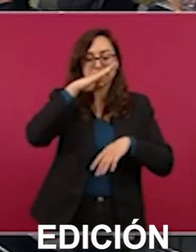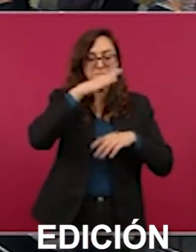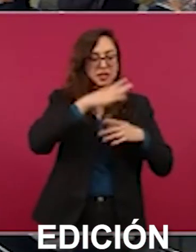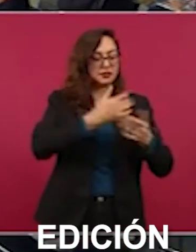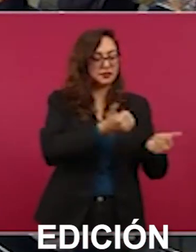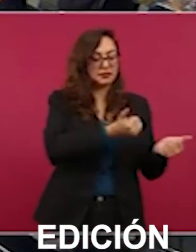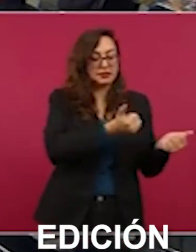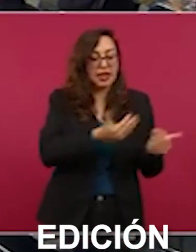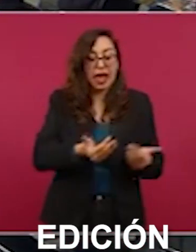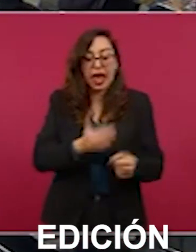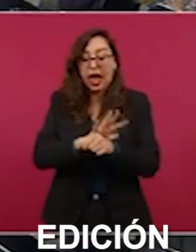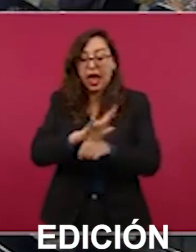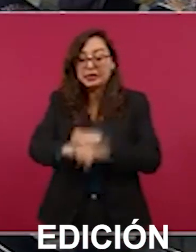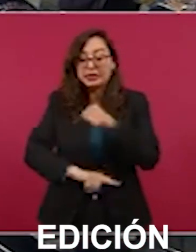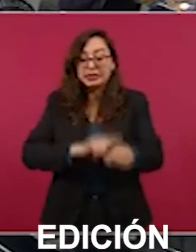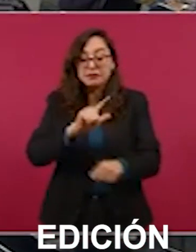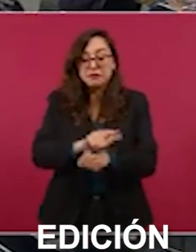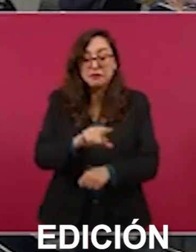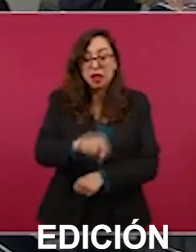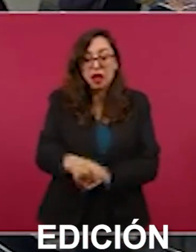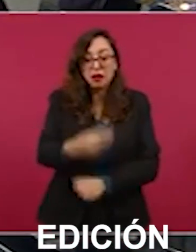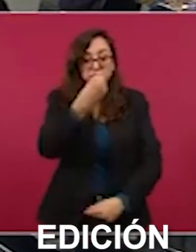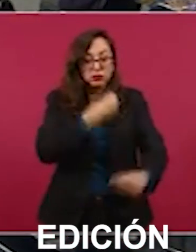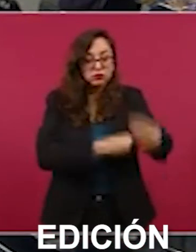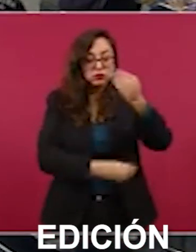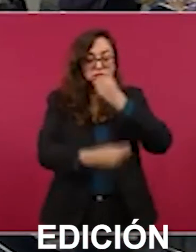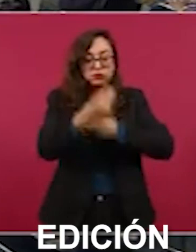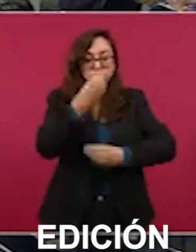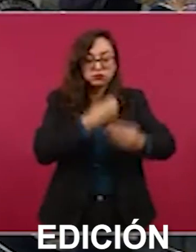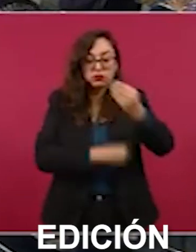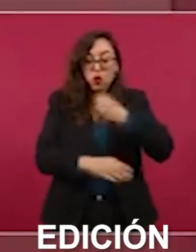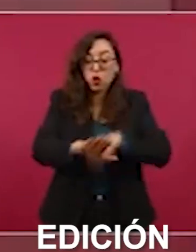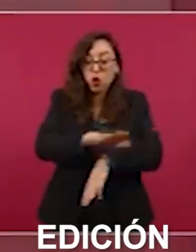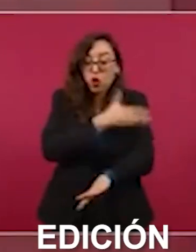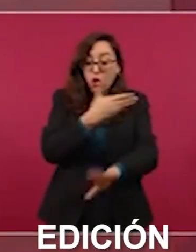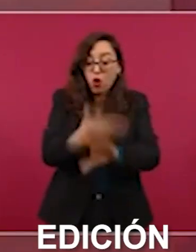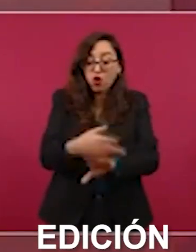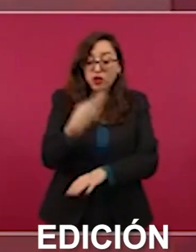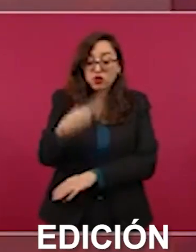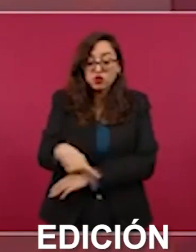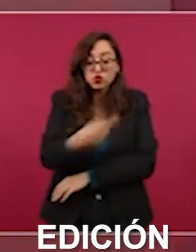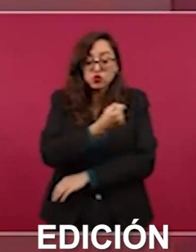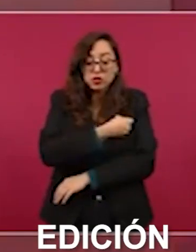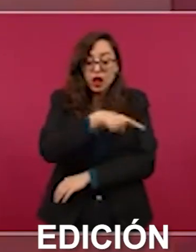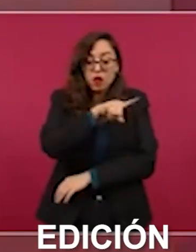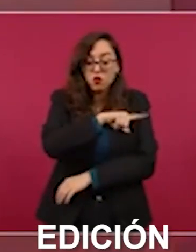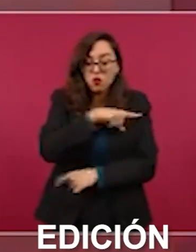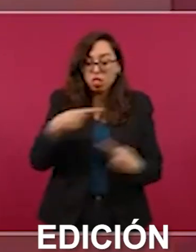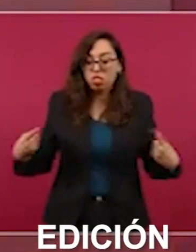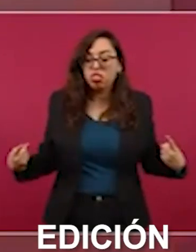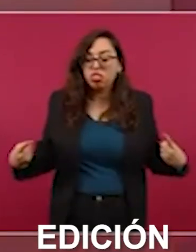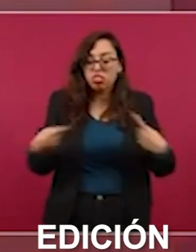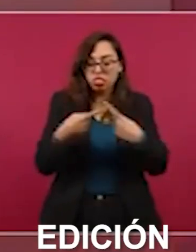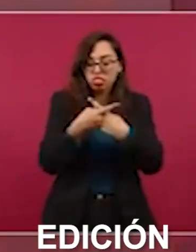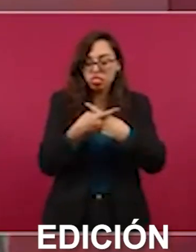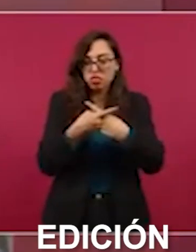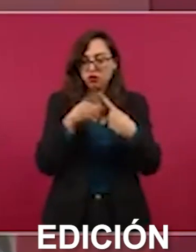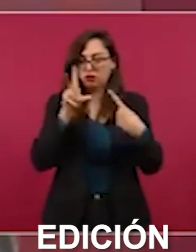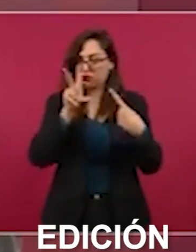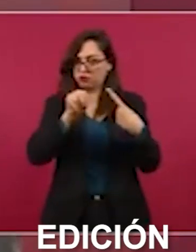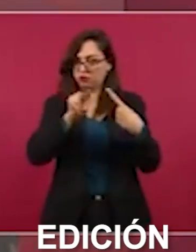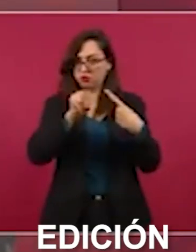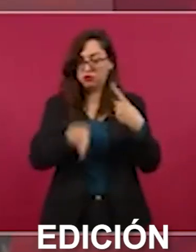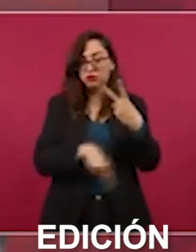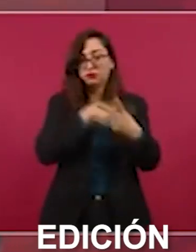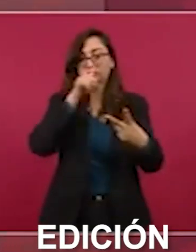no desde luego de los de los animales pero fundamentalmente de los seres